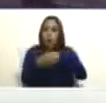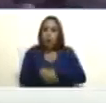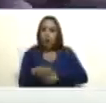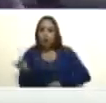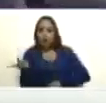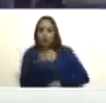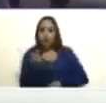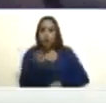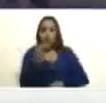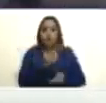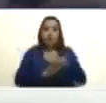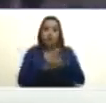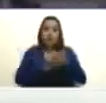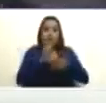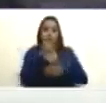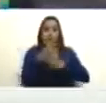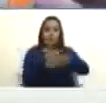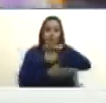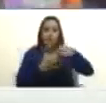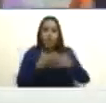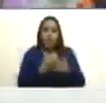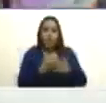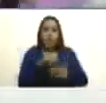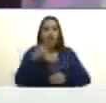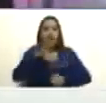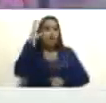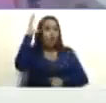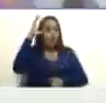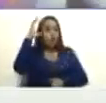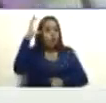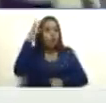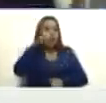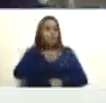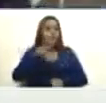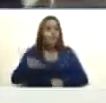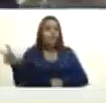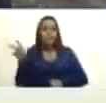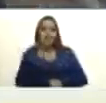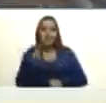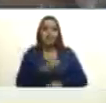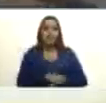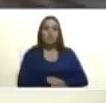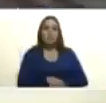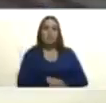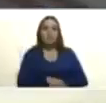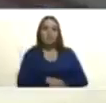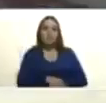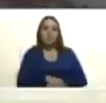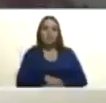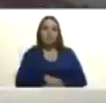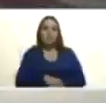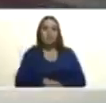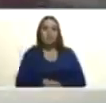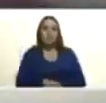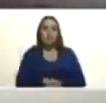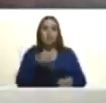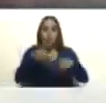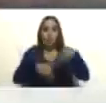resolver esta controversia vaya que conciencia del pueblo actuante votante